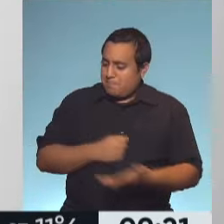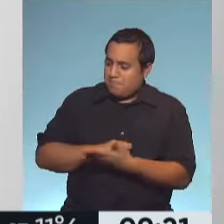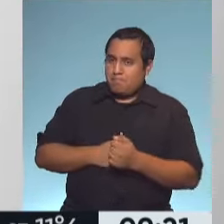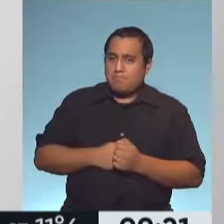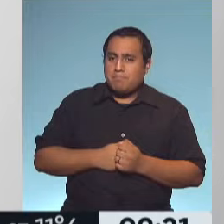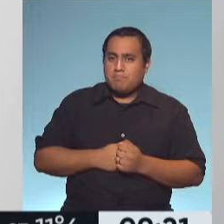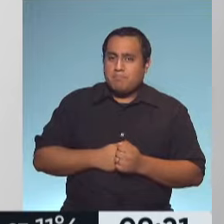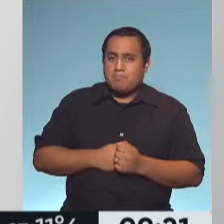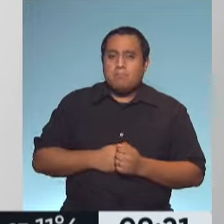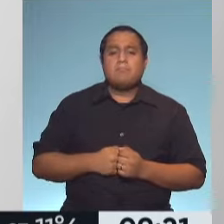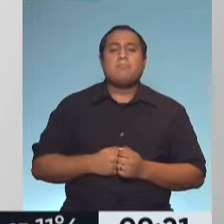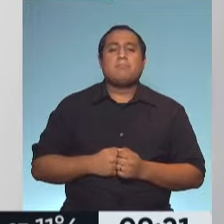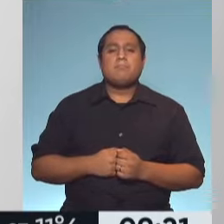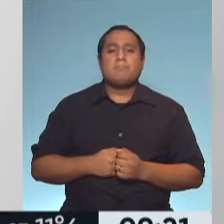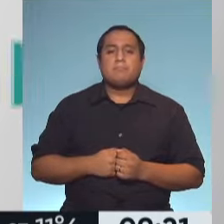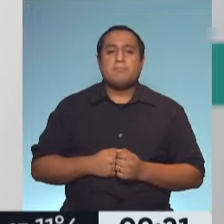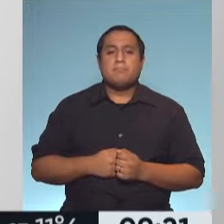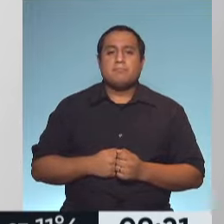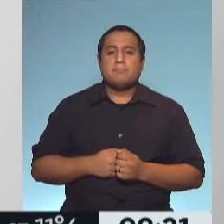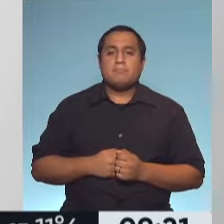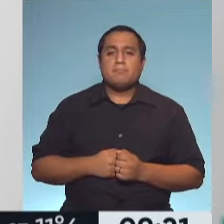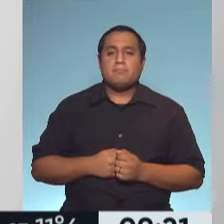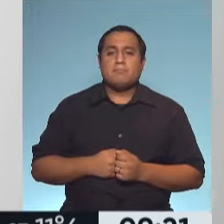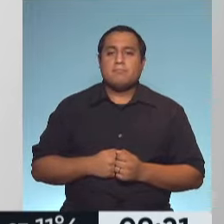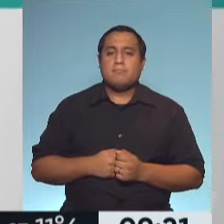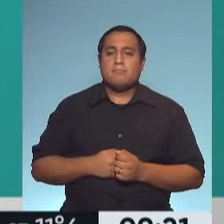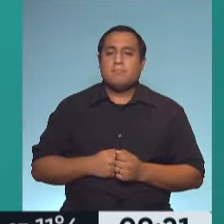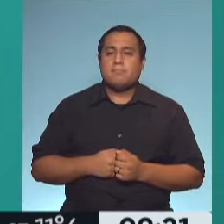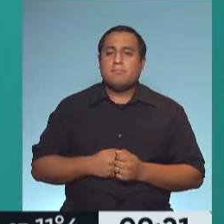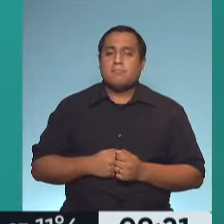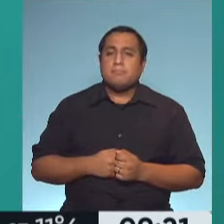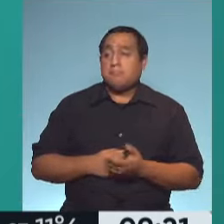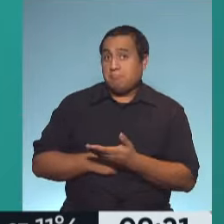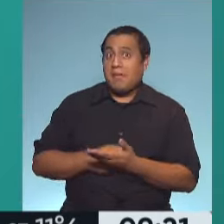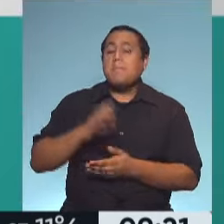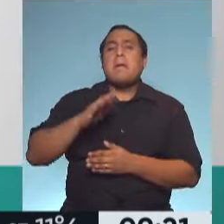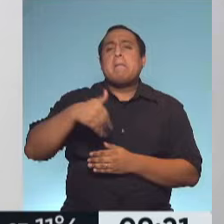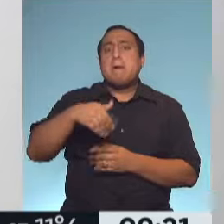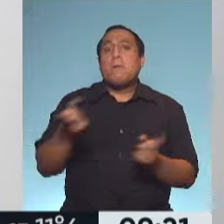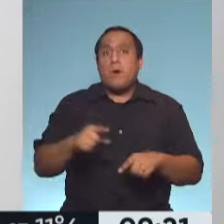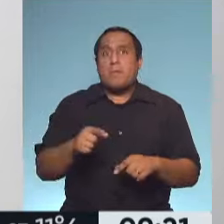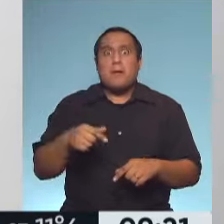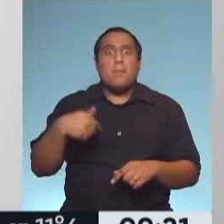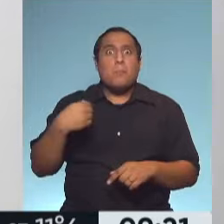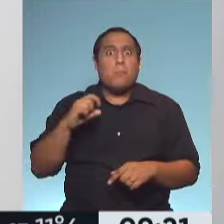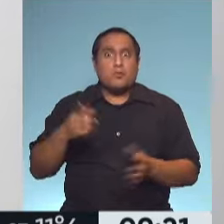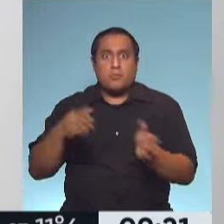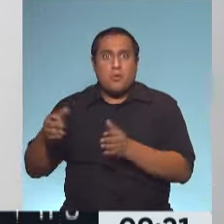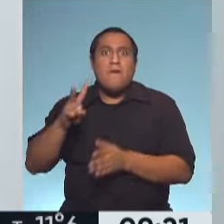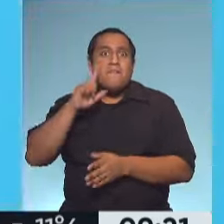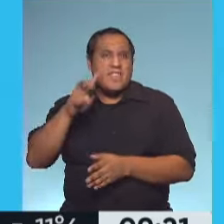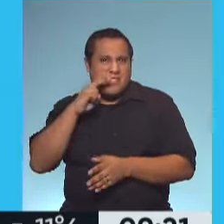a msalud.sgo.gov.ar.web2. Enseguida volvemos, llega en el próximo bloque, Vivi Langer.